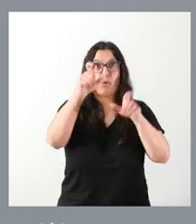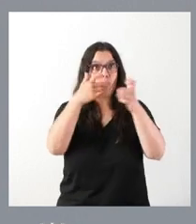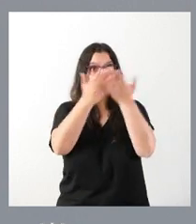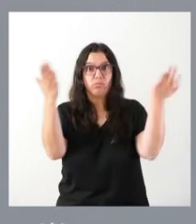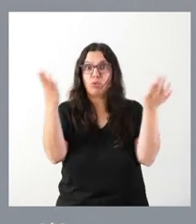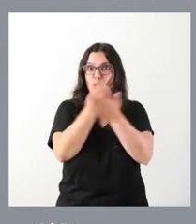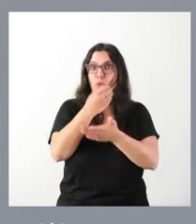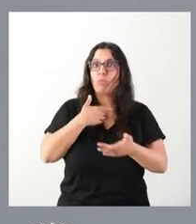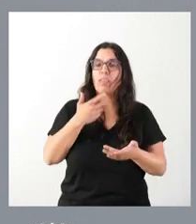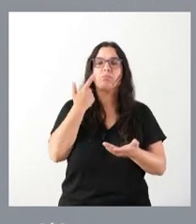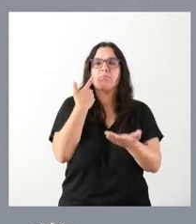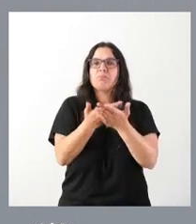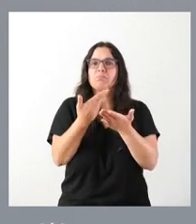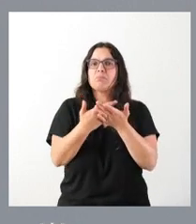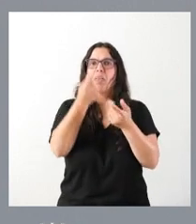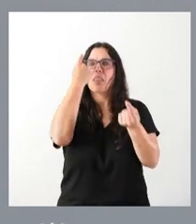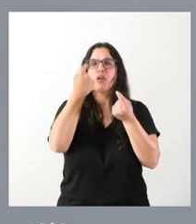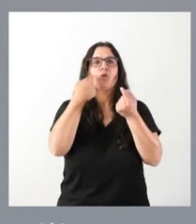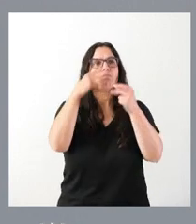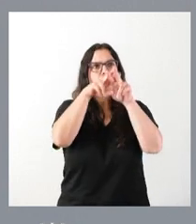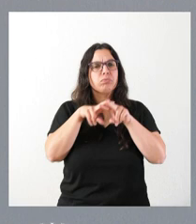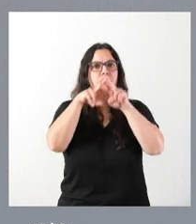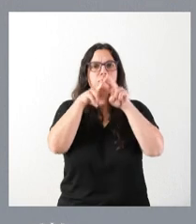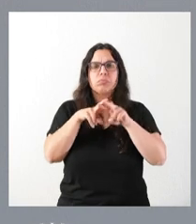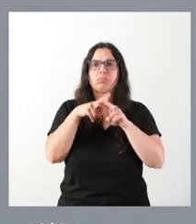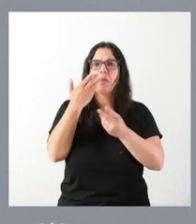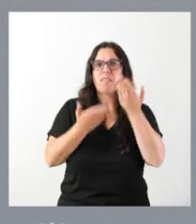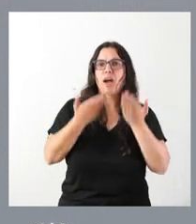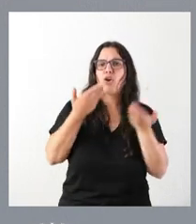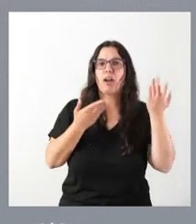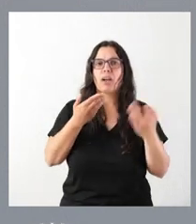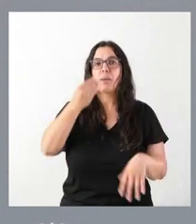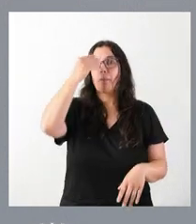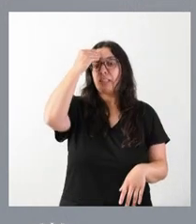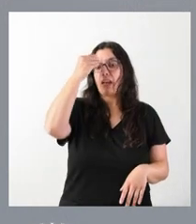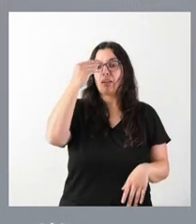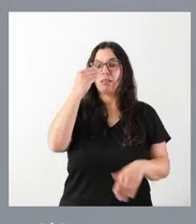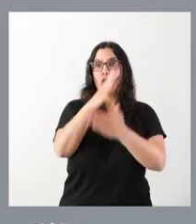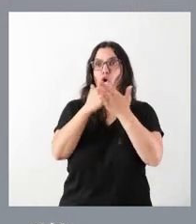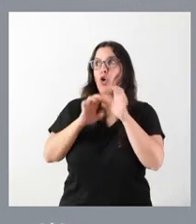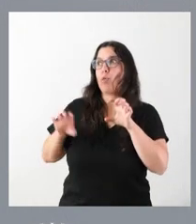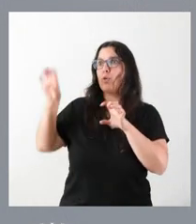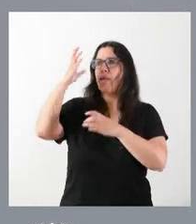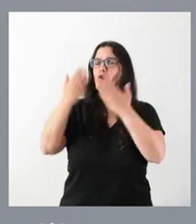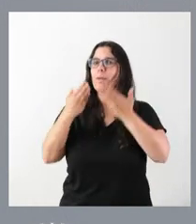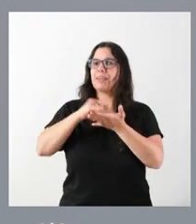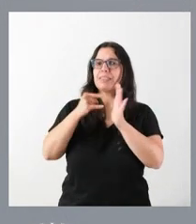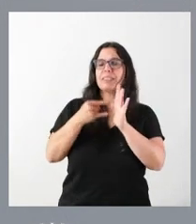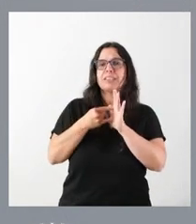estos datos, los que puedan analizar cuál es la comunidad autónoma que tiene, según los datos oficiales, el mejor sistema